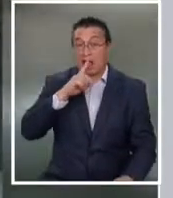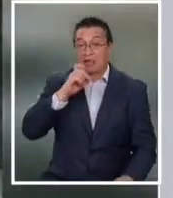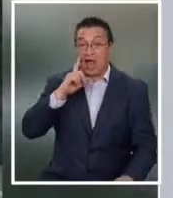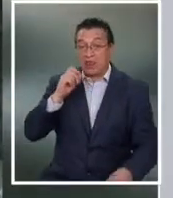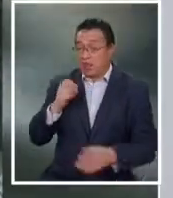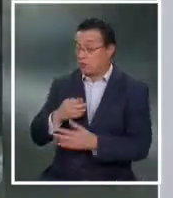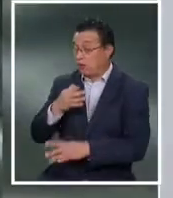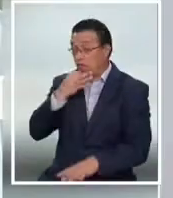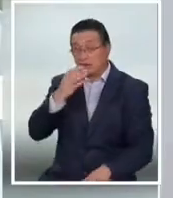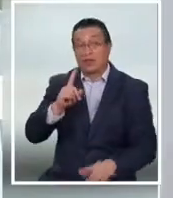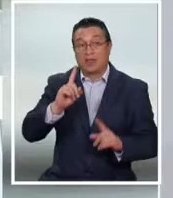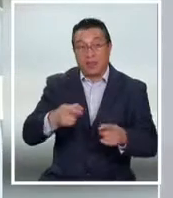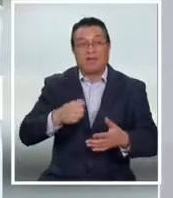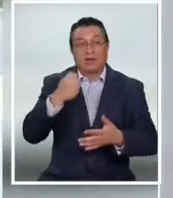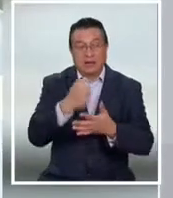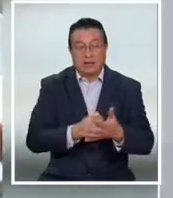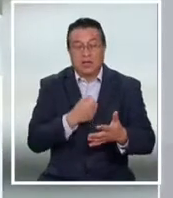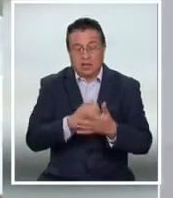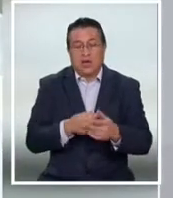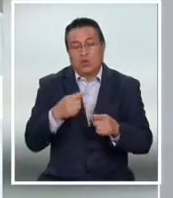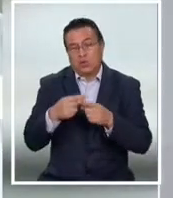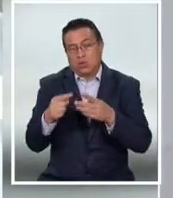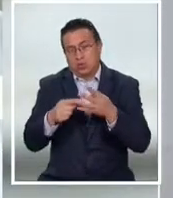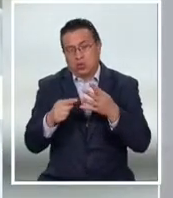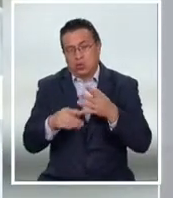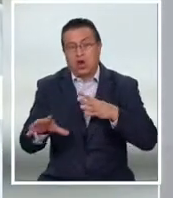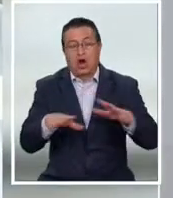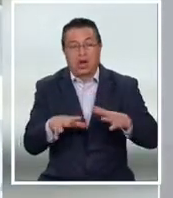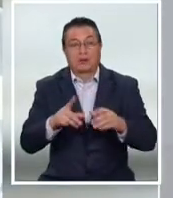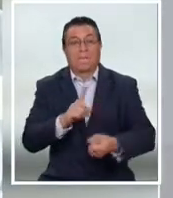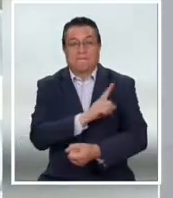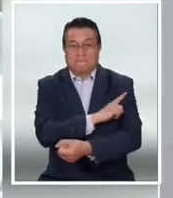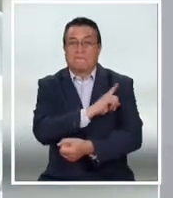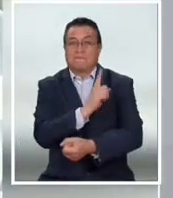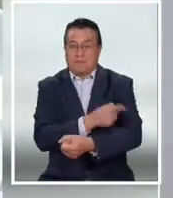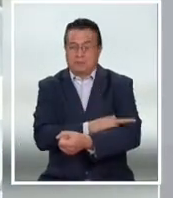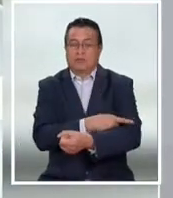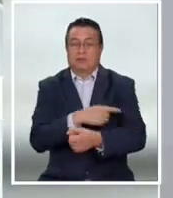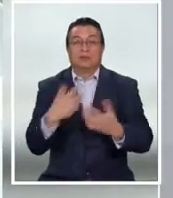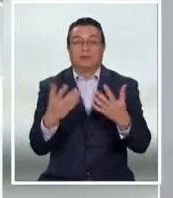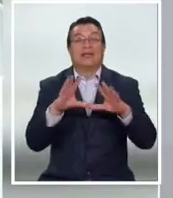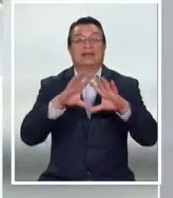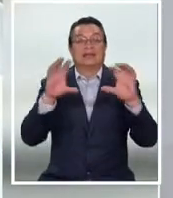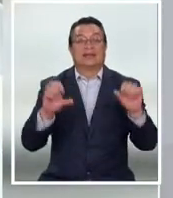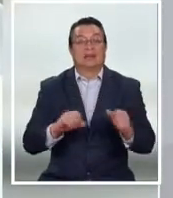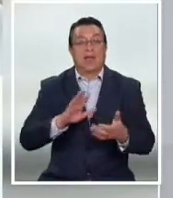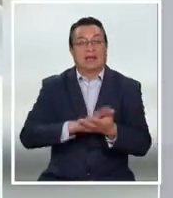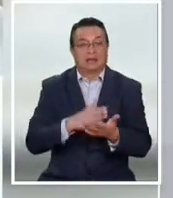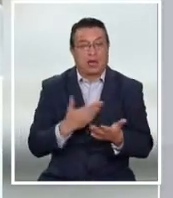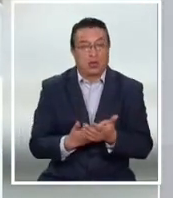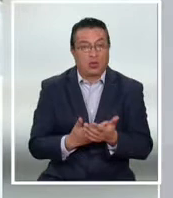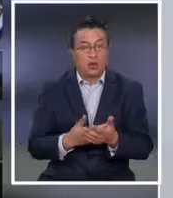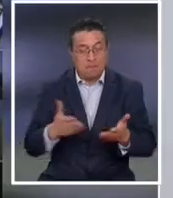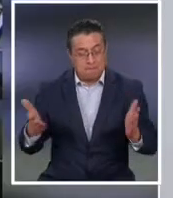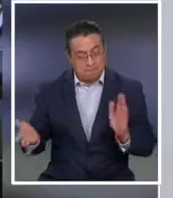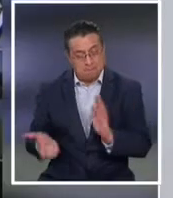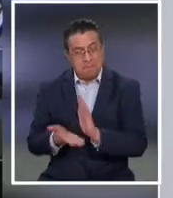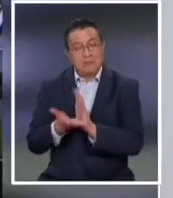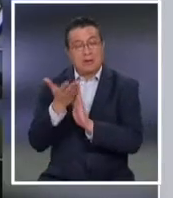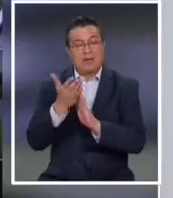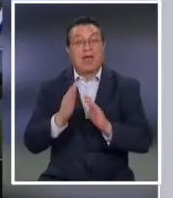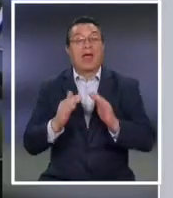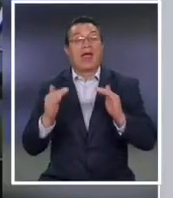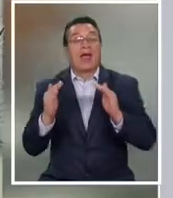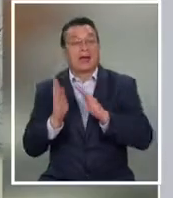tenemos que perseverar en muchas cosas. En el fortalecimiento de nuestro sistema de salud. En el aumento de camas